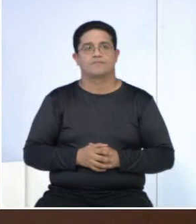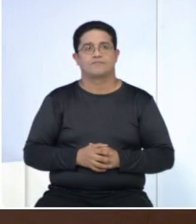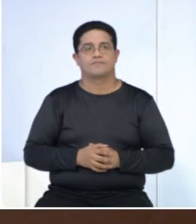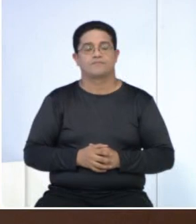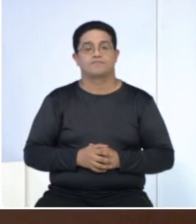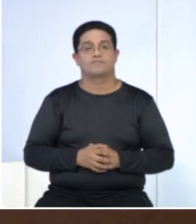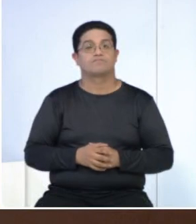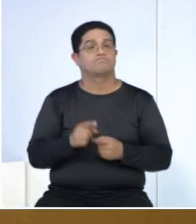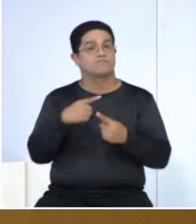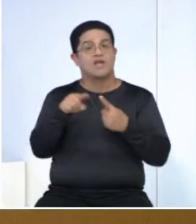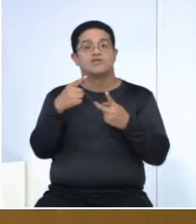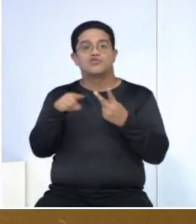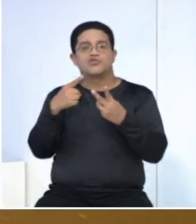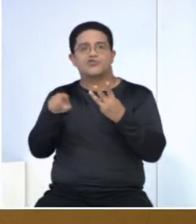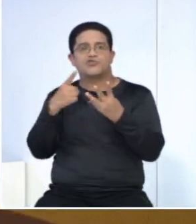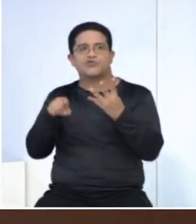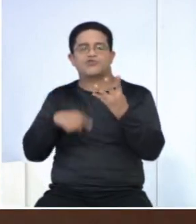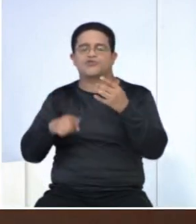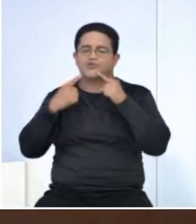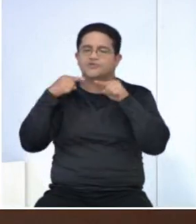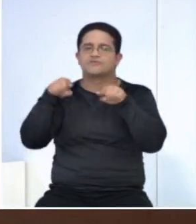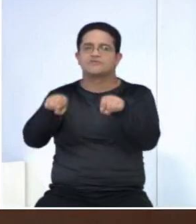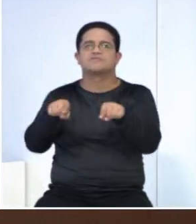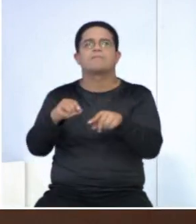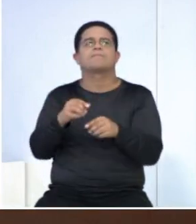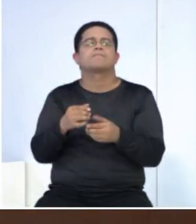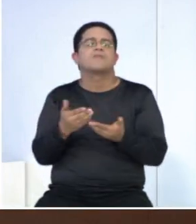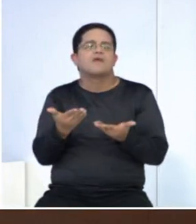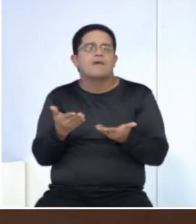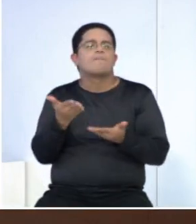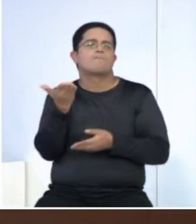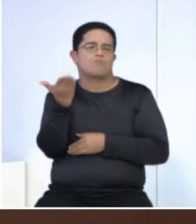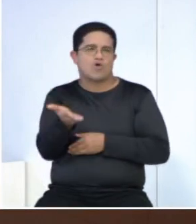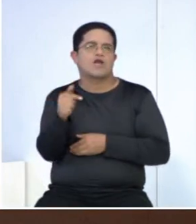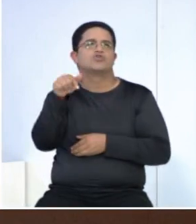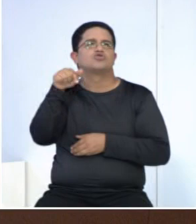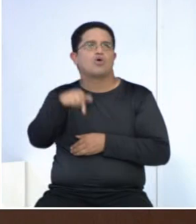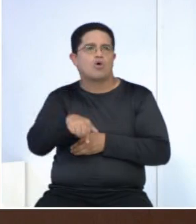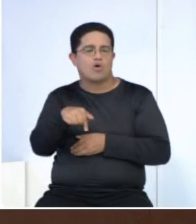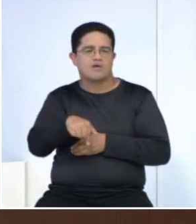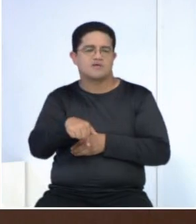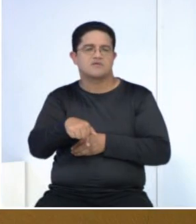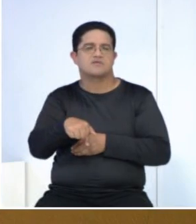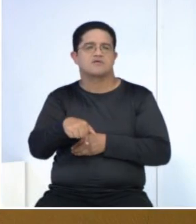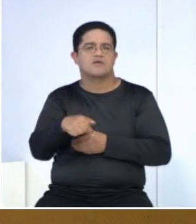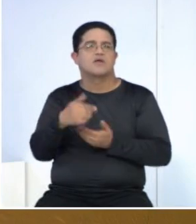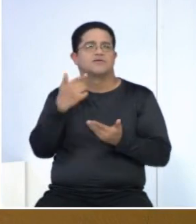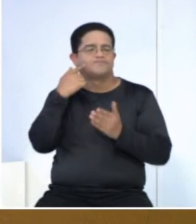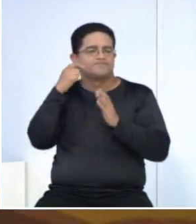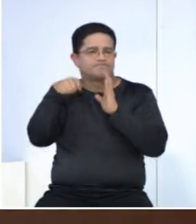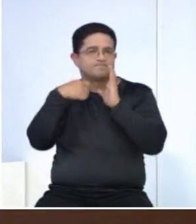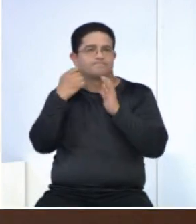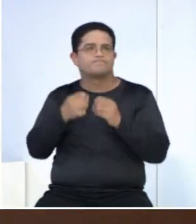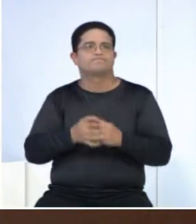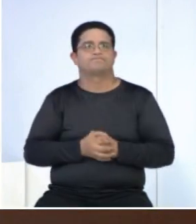Múltiples son los beneficios que aporta el ozono, por eso vamos a ir revisando junto a cuáles son.